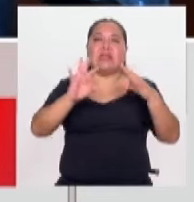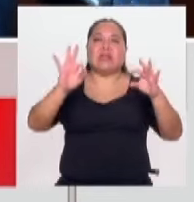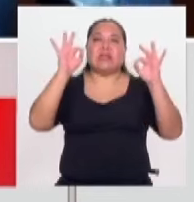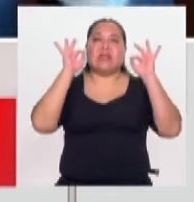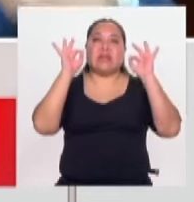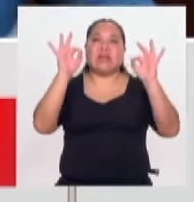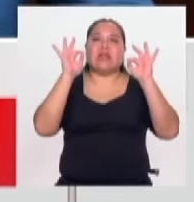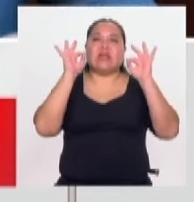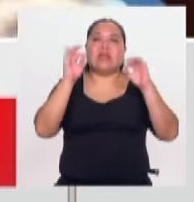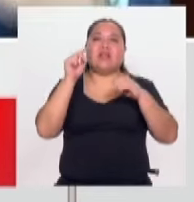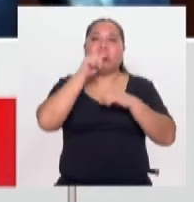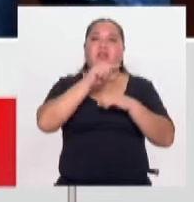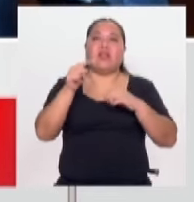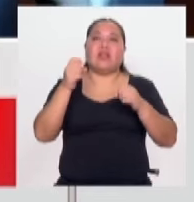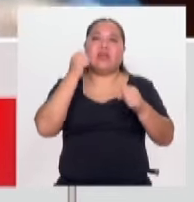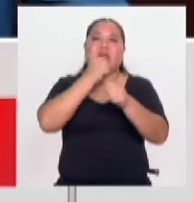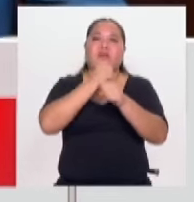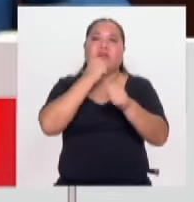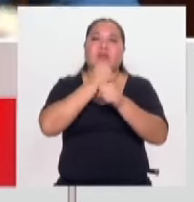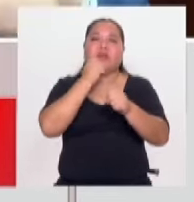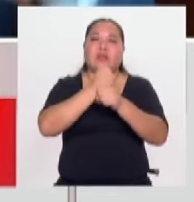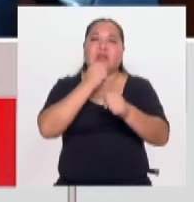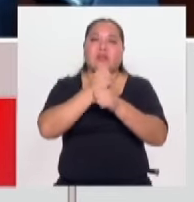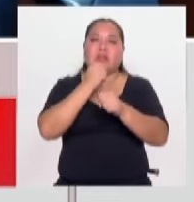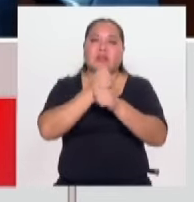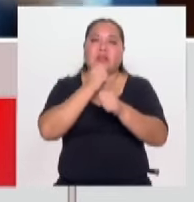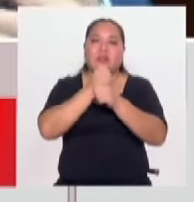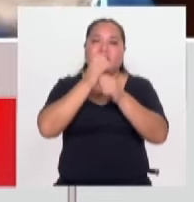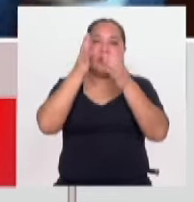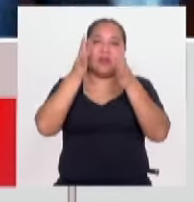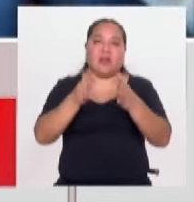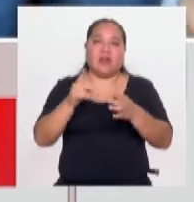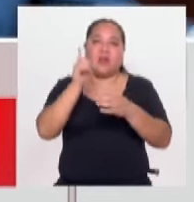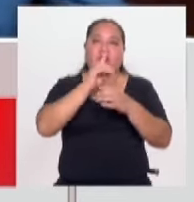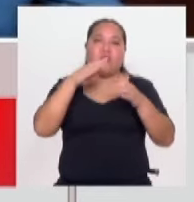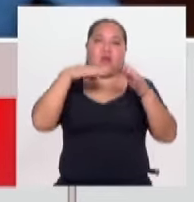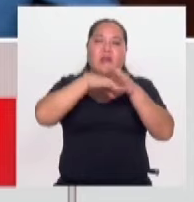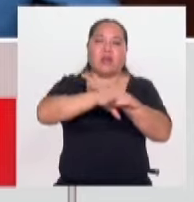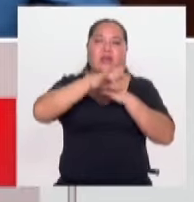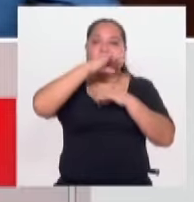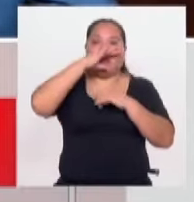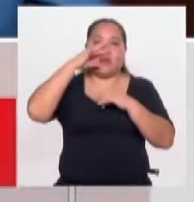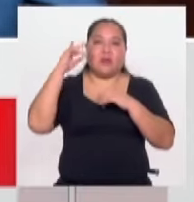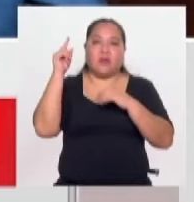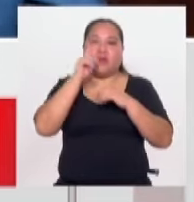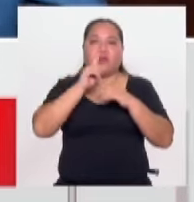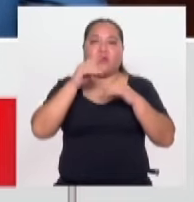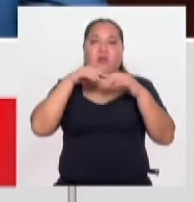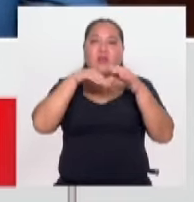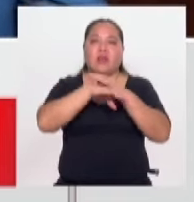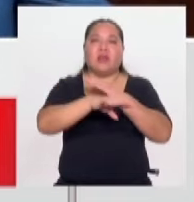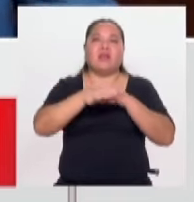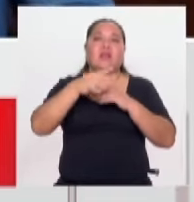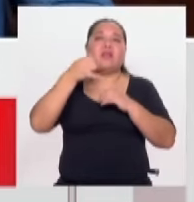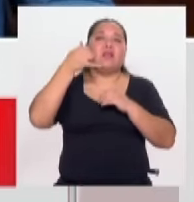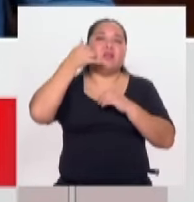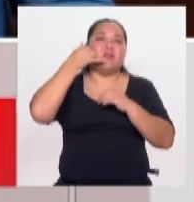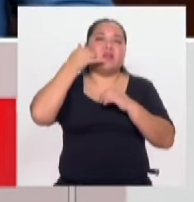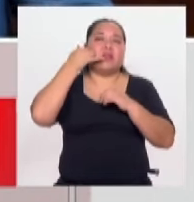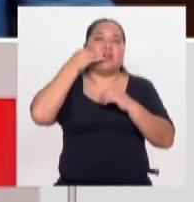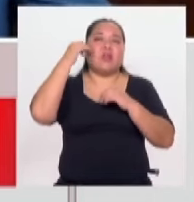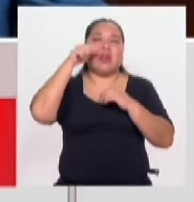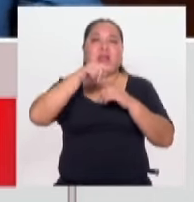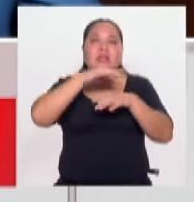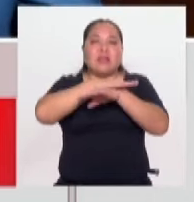donde la gente trabaje, donde haya seguridad, donde no entren drogas y tampoco celulares, porque desde ahí se planifican los delitos.